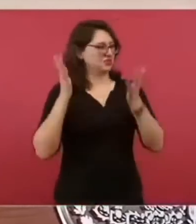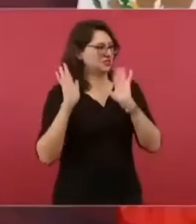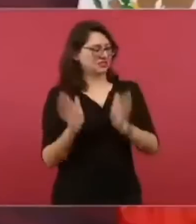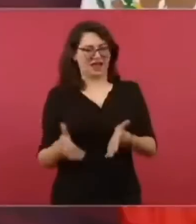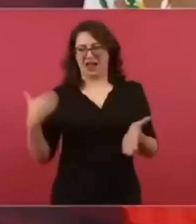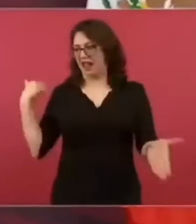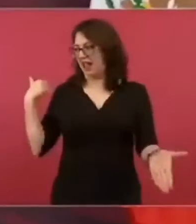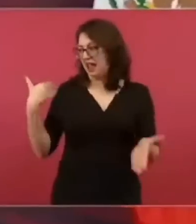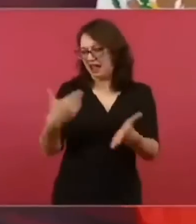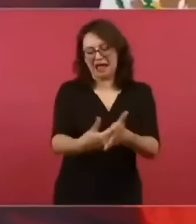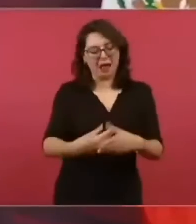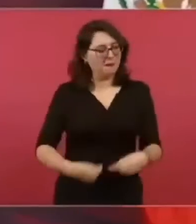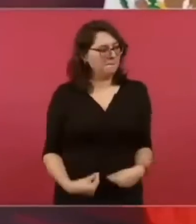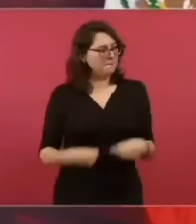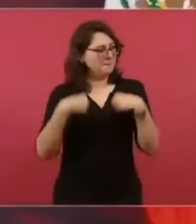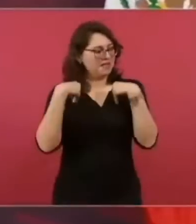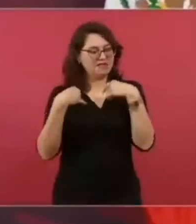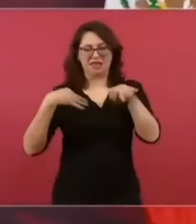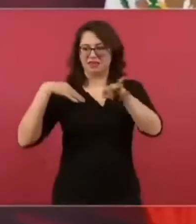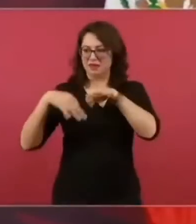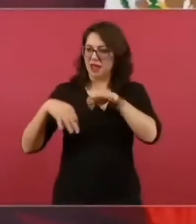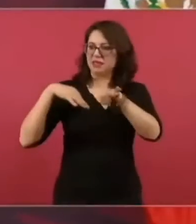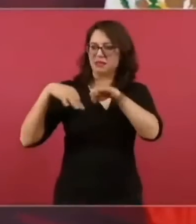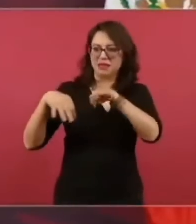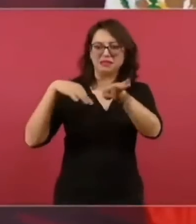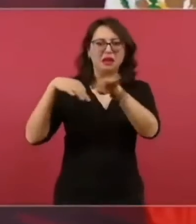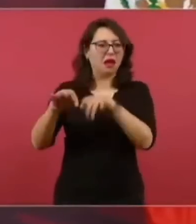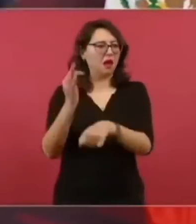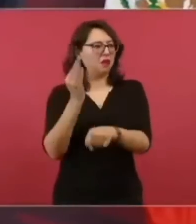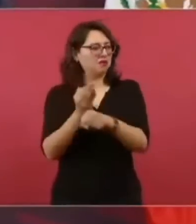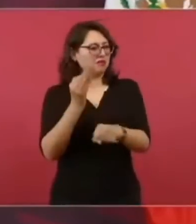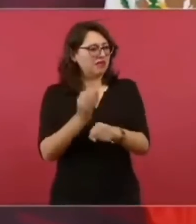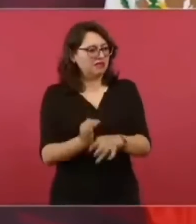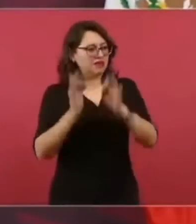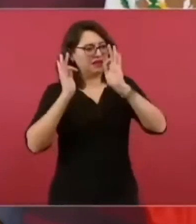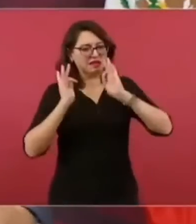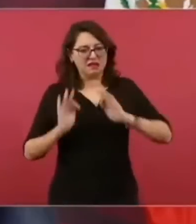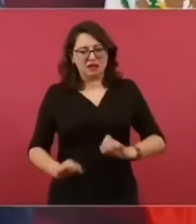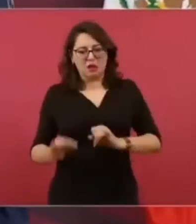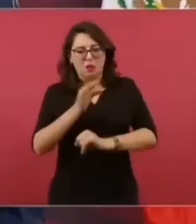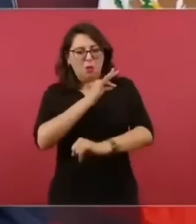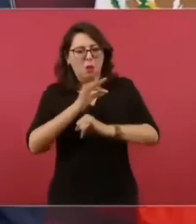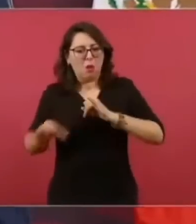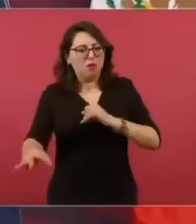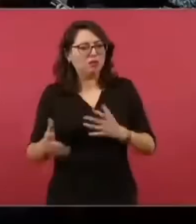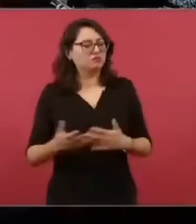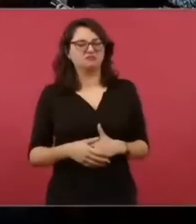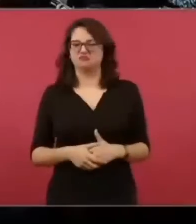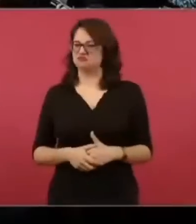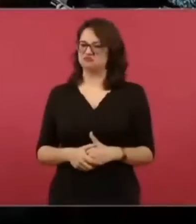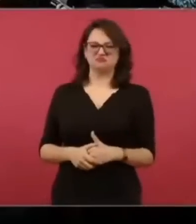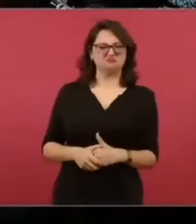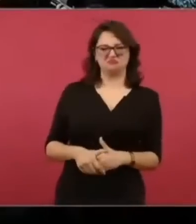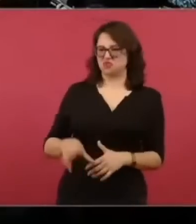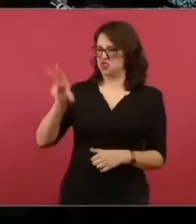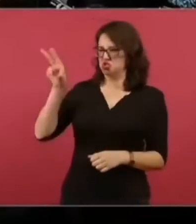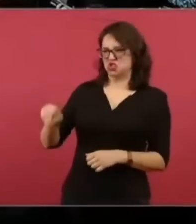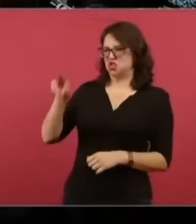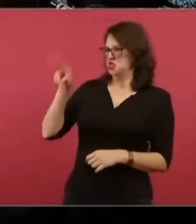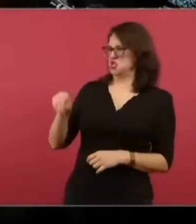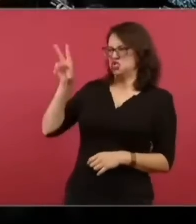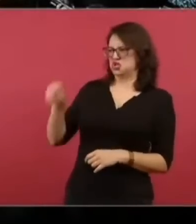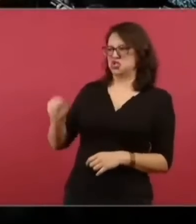último tramo de su existencia. pero ahora resulta porque así son